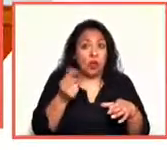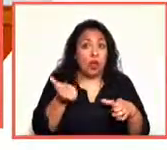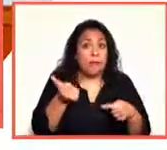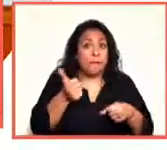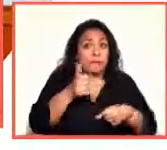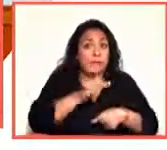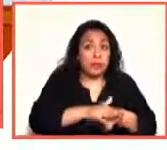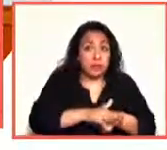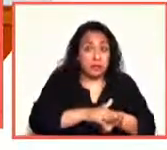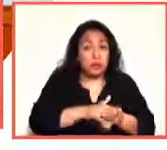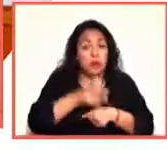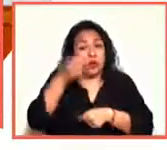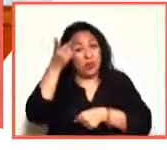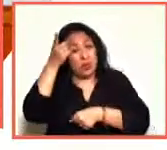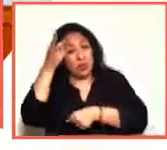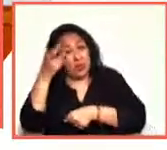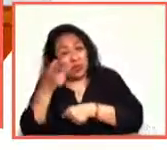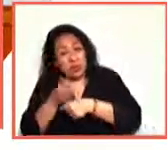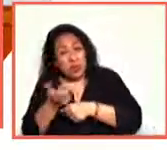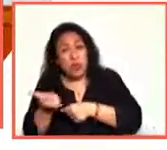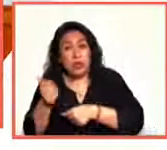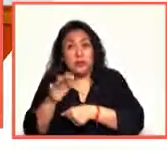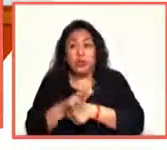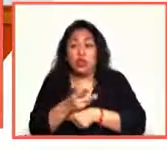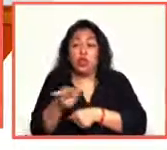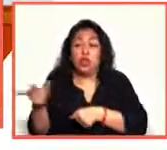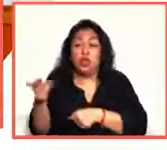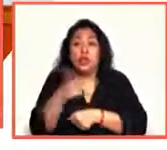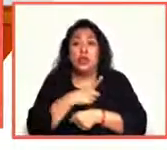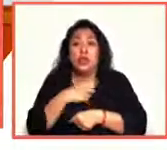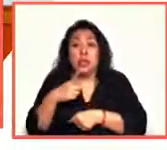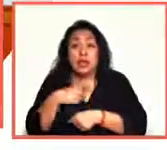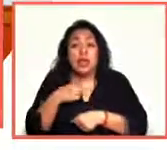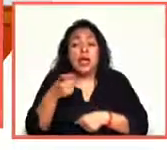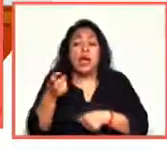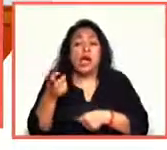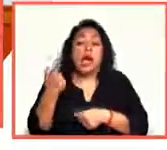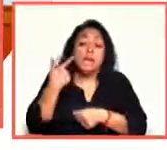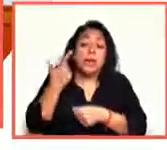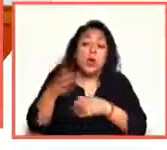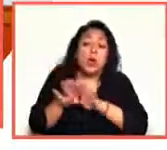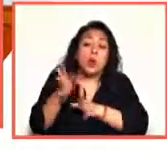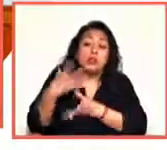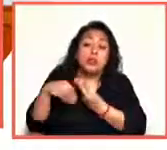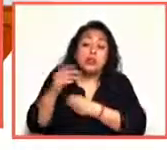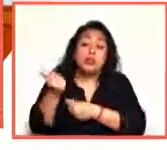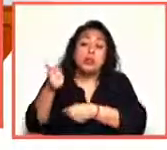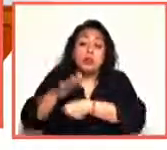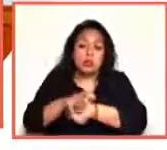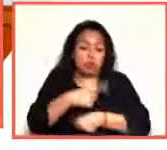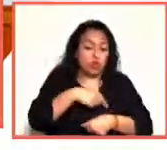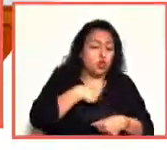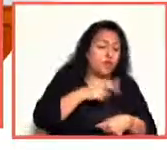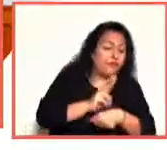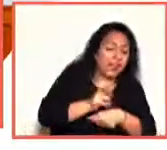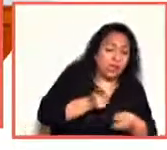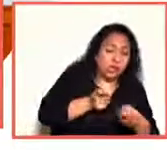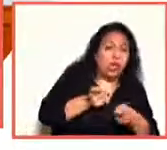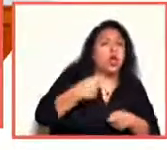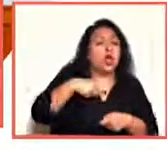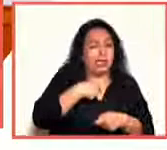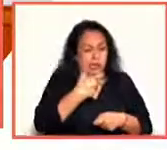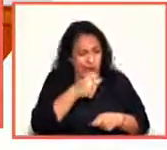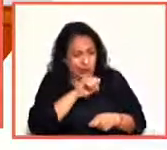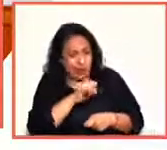dirección y la administración del museo tienen que administrar los recursos. Si bien es cierto, nosotros conseguimos recursos ya